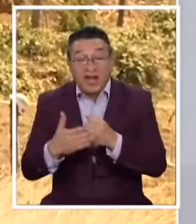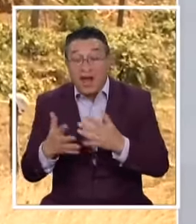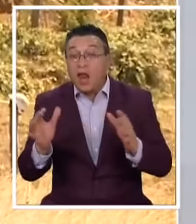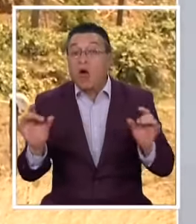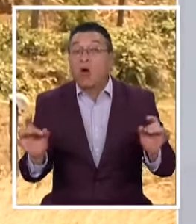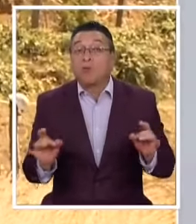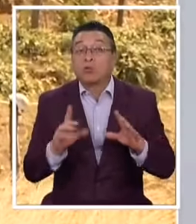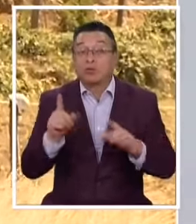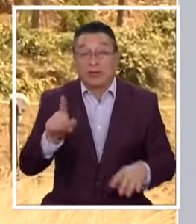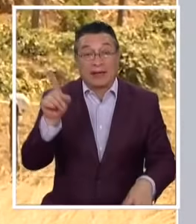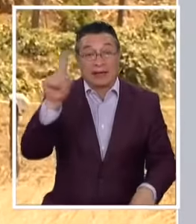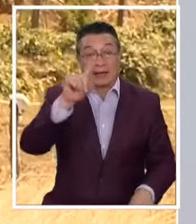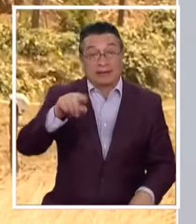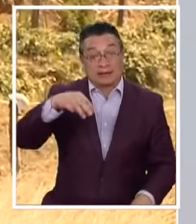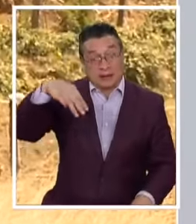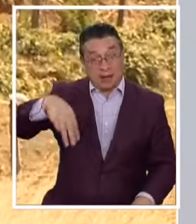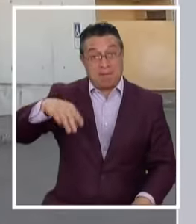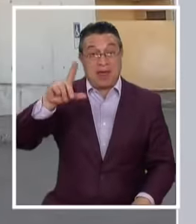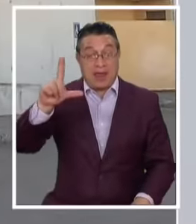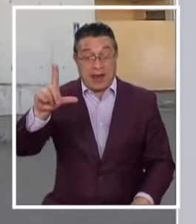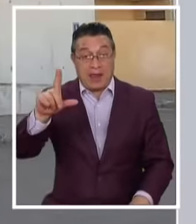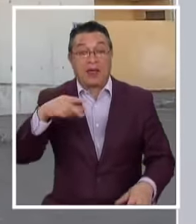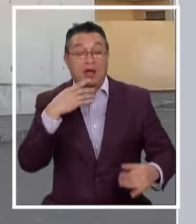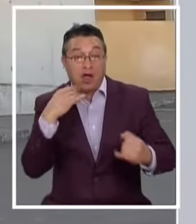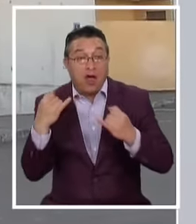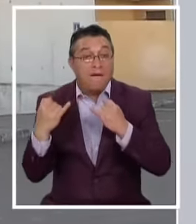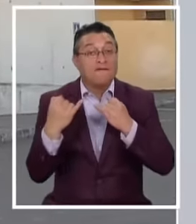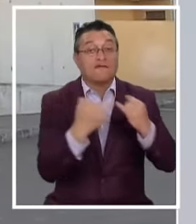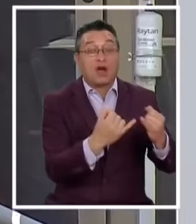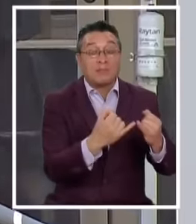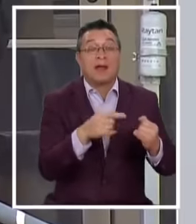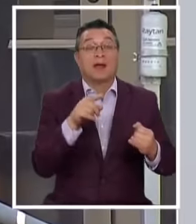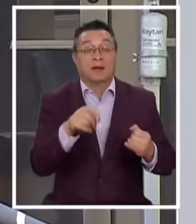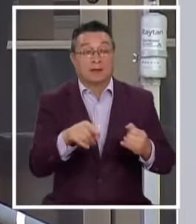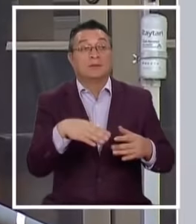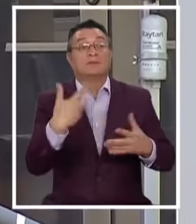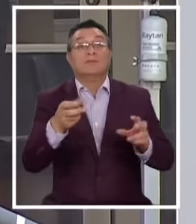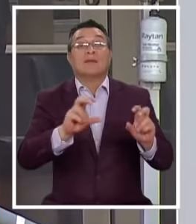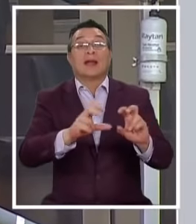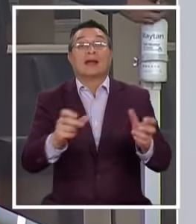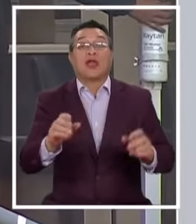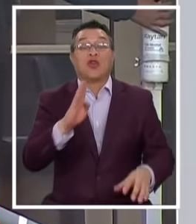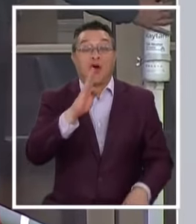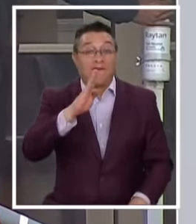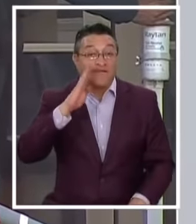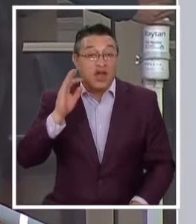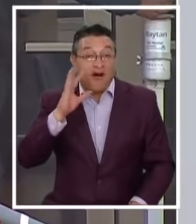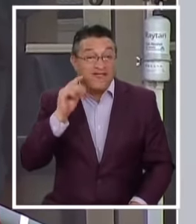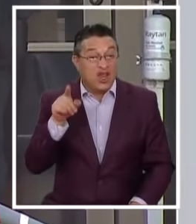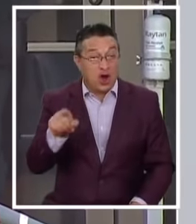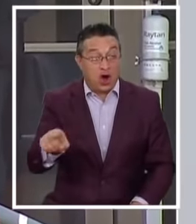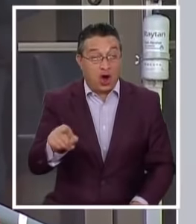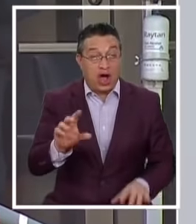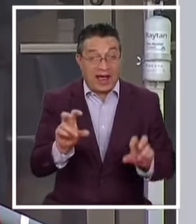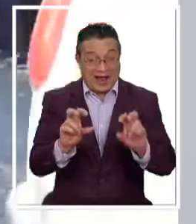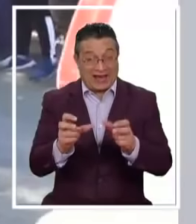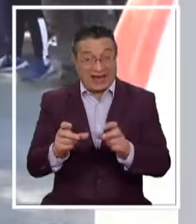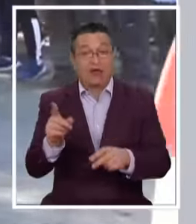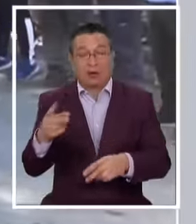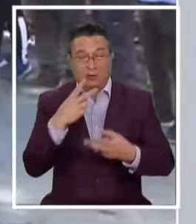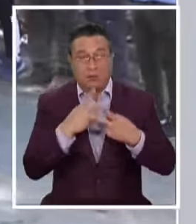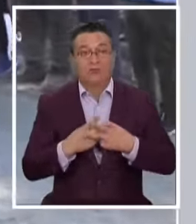sale Del servicio médico legal Y la información La saca La radio Que tampoco Dudo De la información